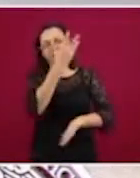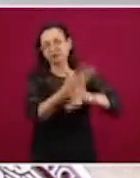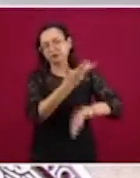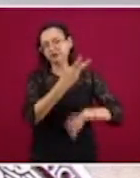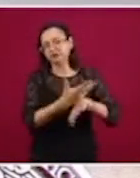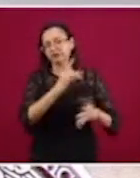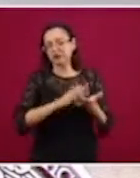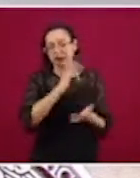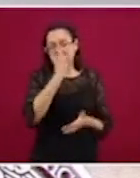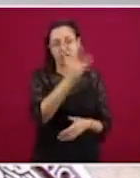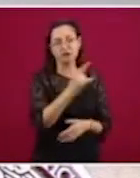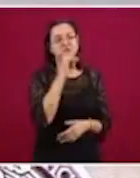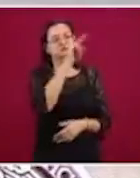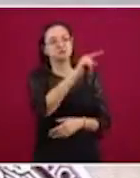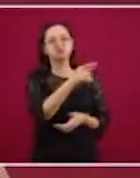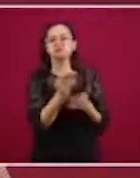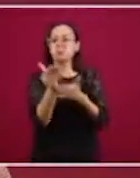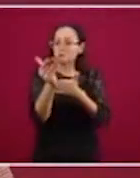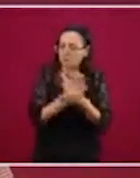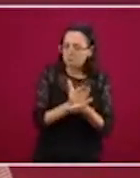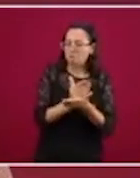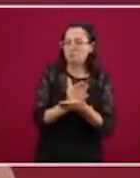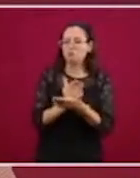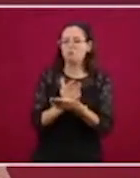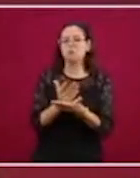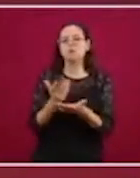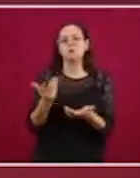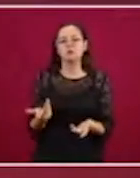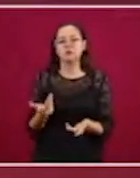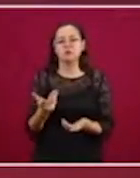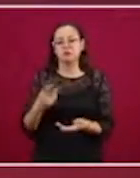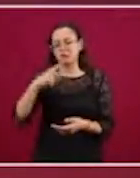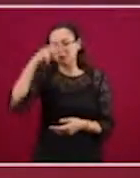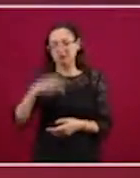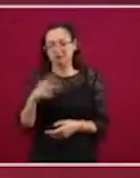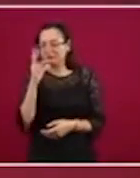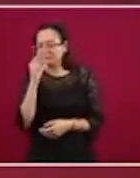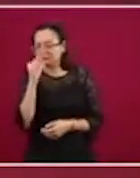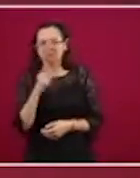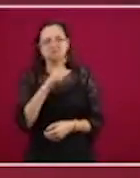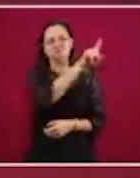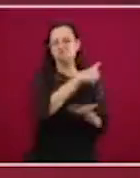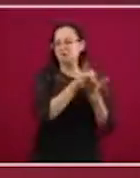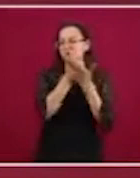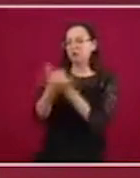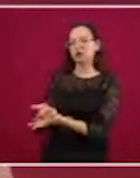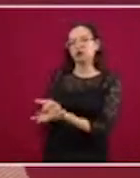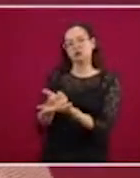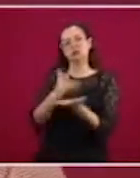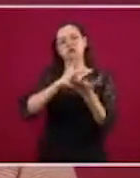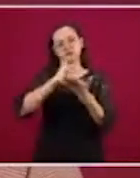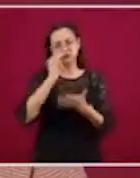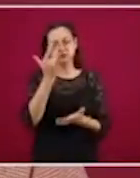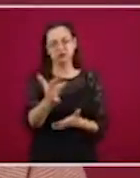asumir una cuota que se le estaba pidiendo a México y por supuesto también